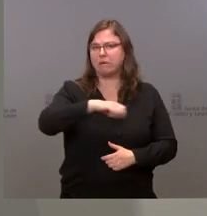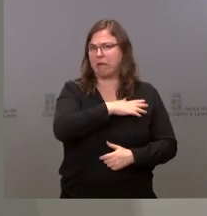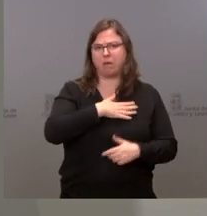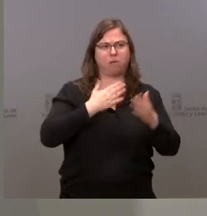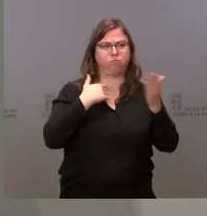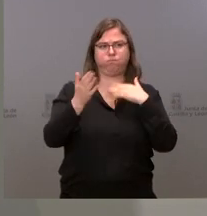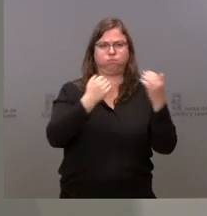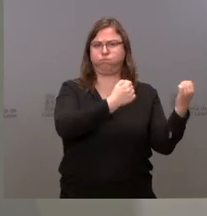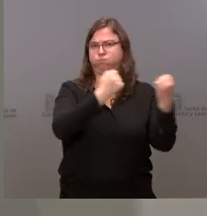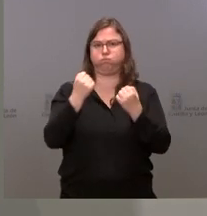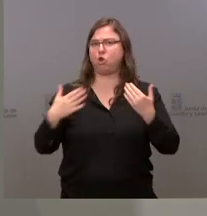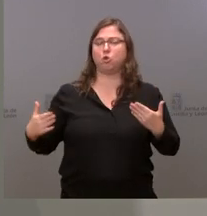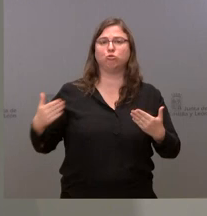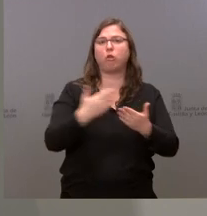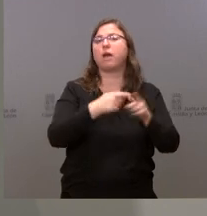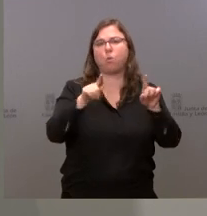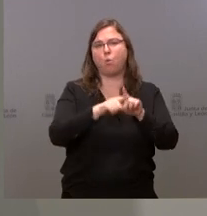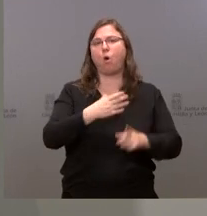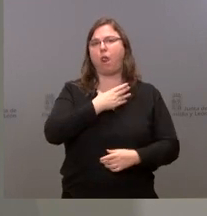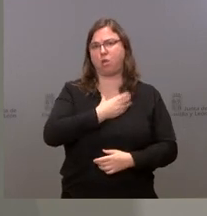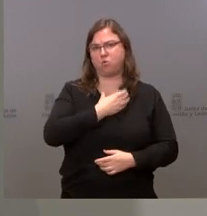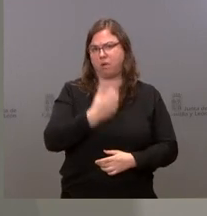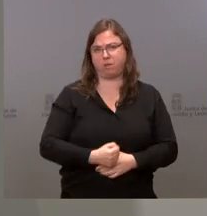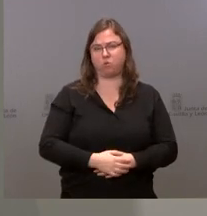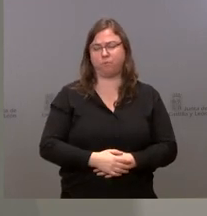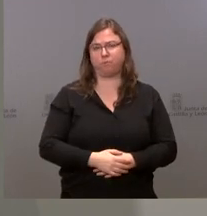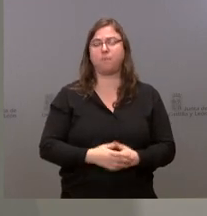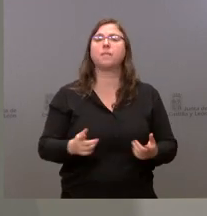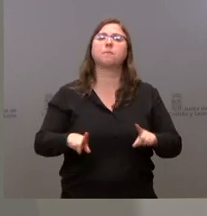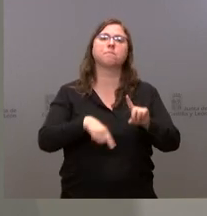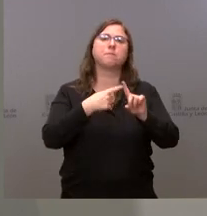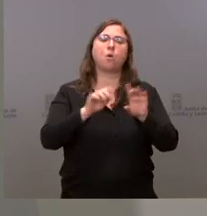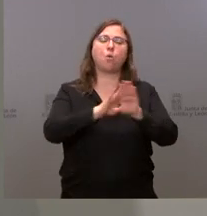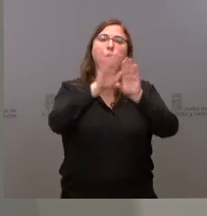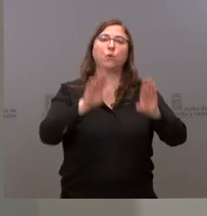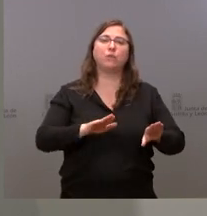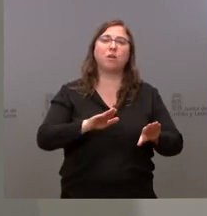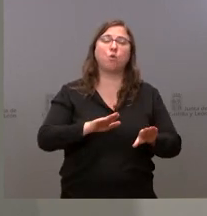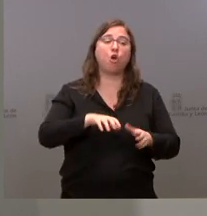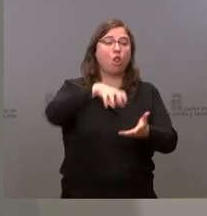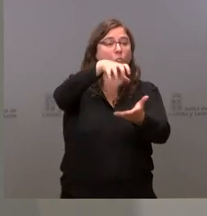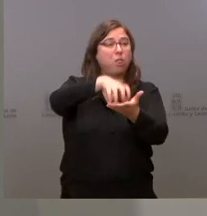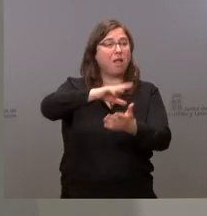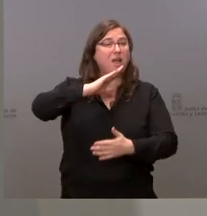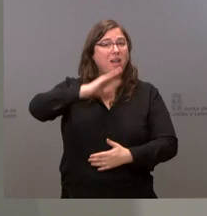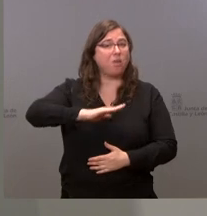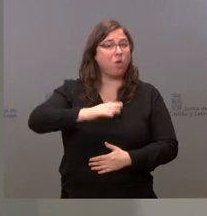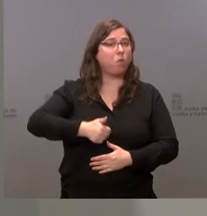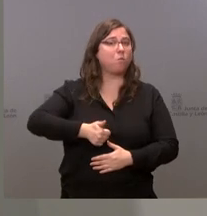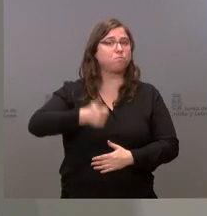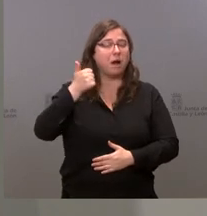instituciones, también las de ámbito local. Y, por último, ¿cuál va a ser el local más adecuado para